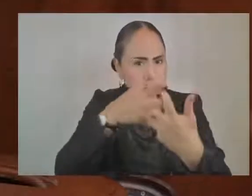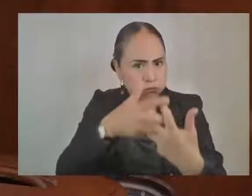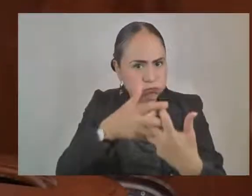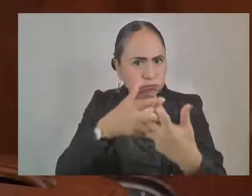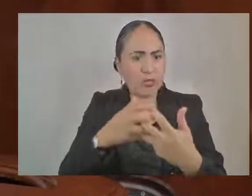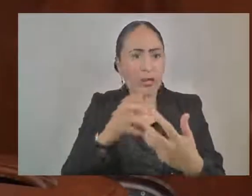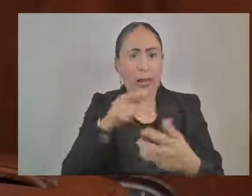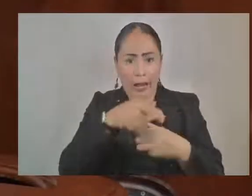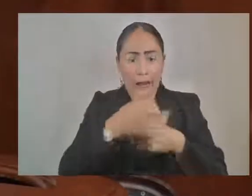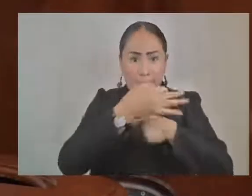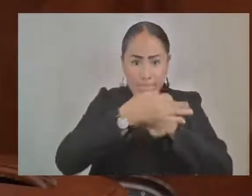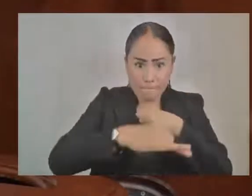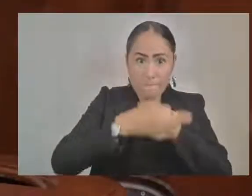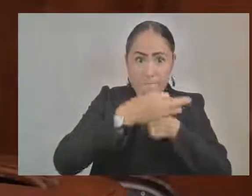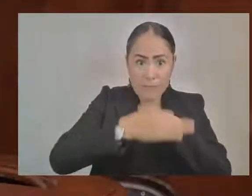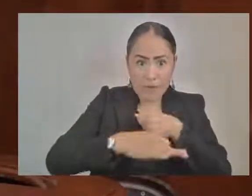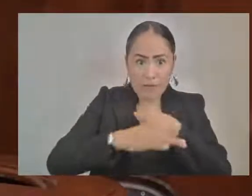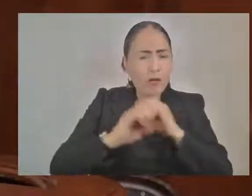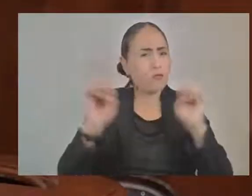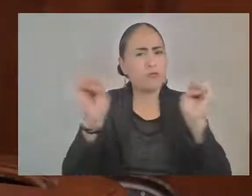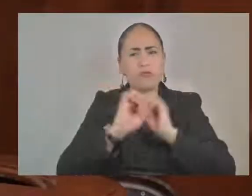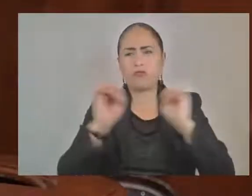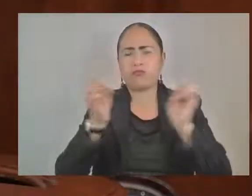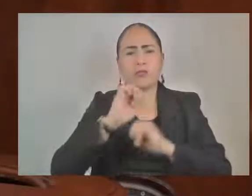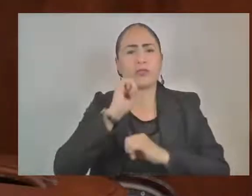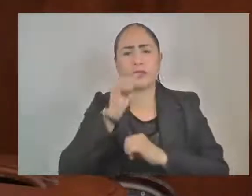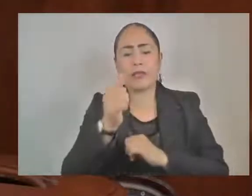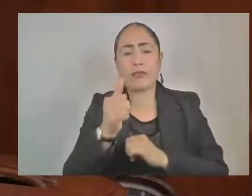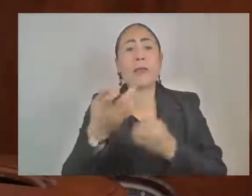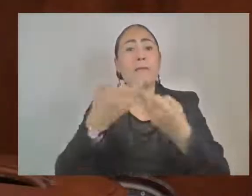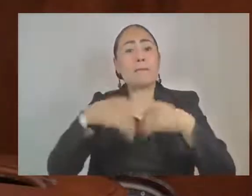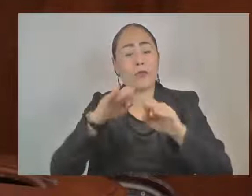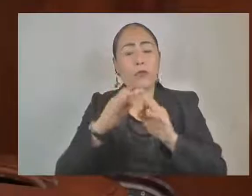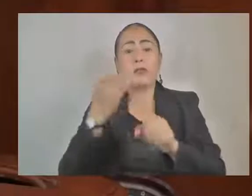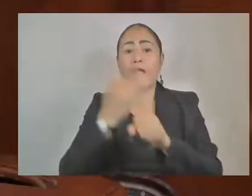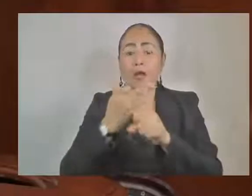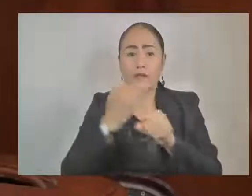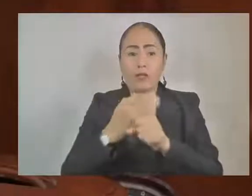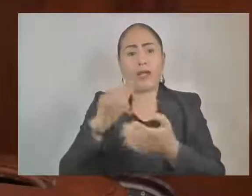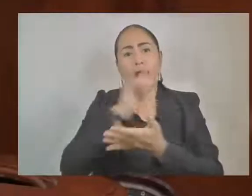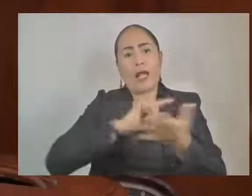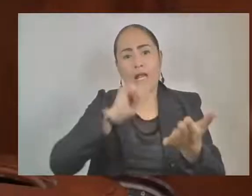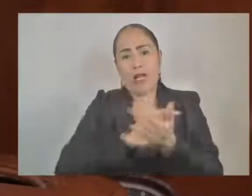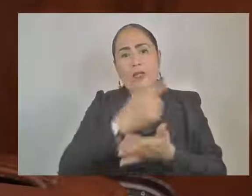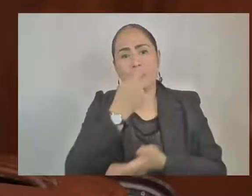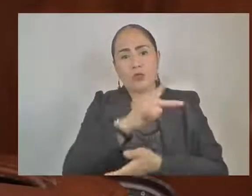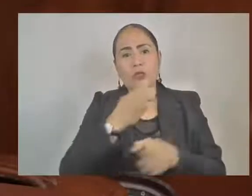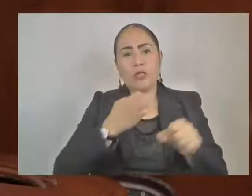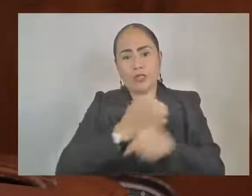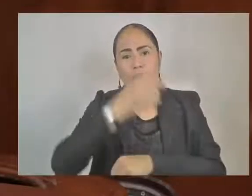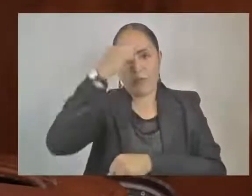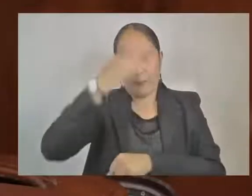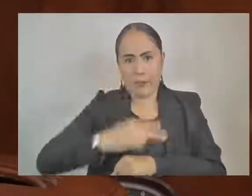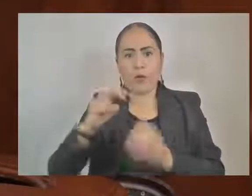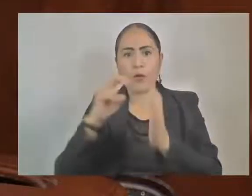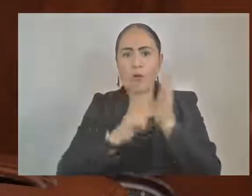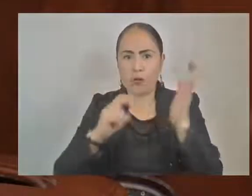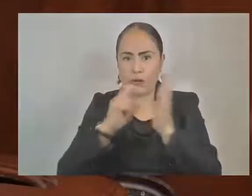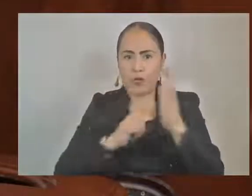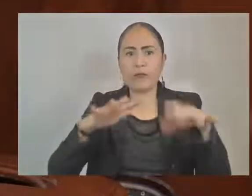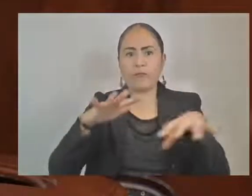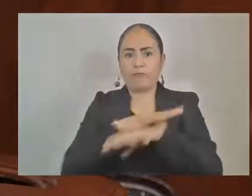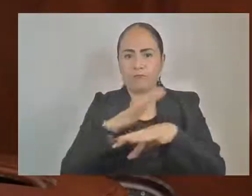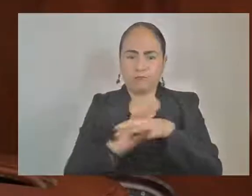Por lo que es urgente adecuar la normatividad vigente en el Estado de México a fin de que se incluya dicha alternativa